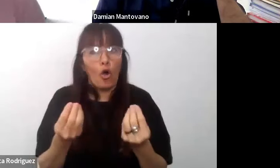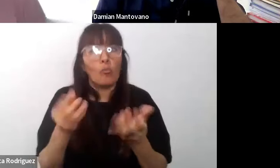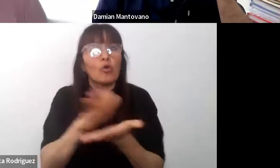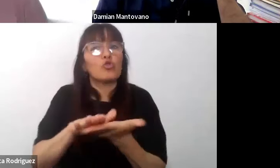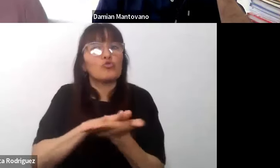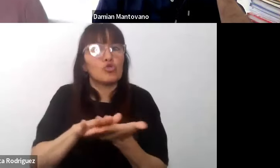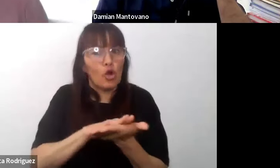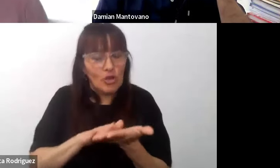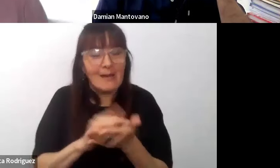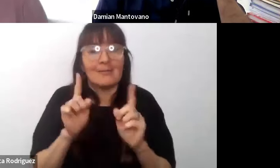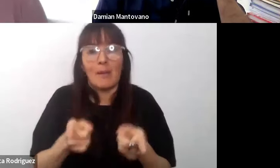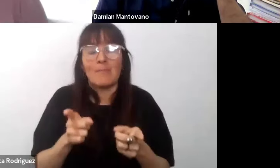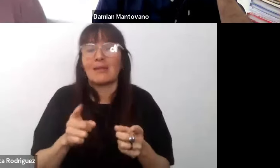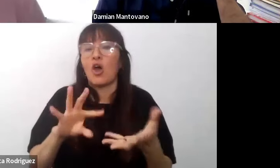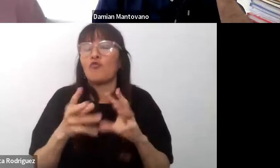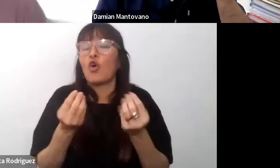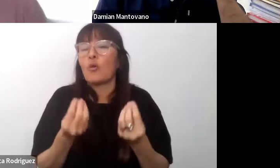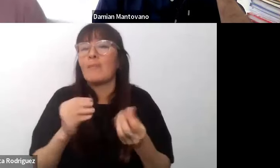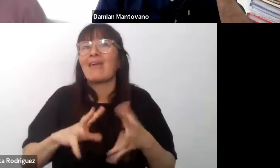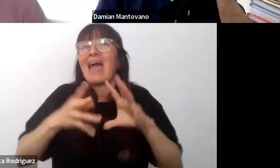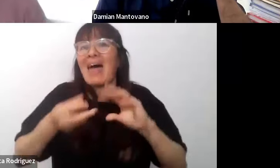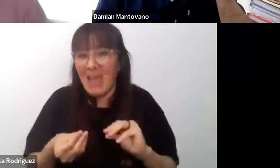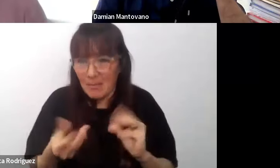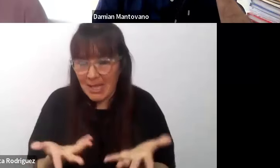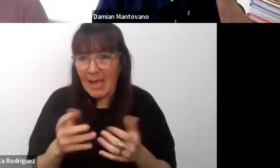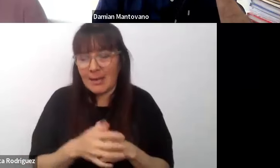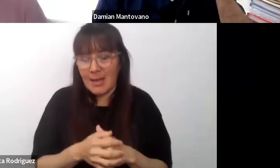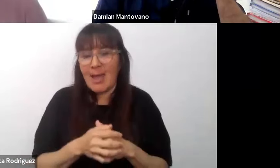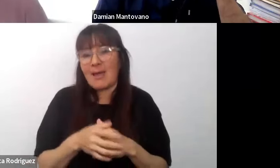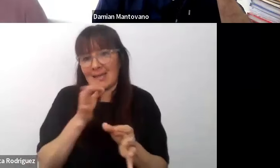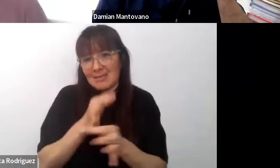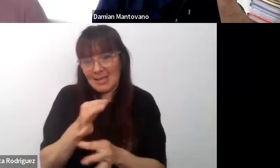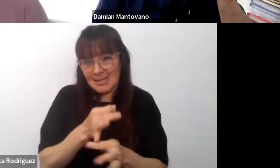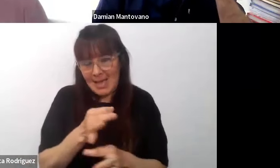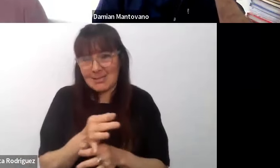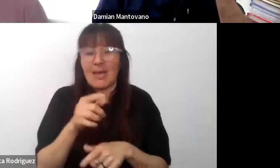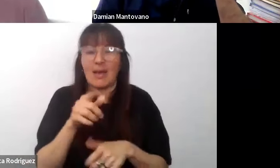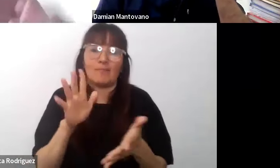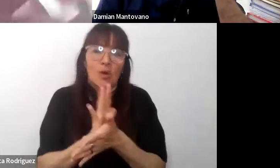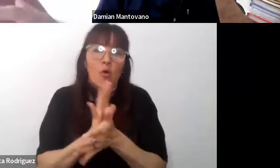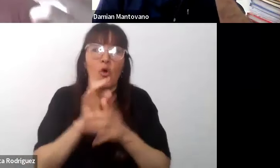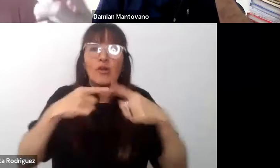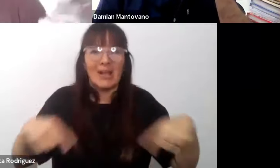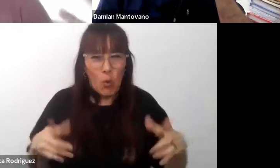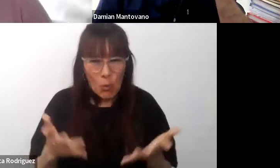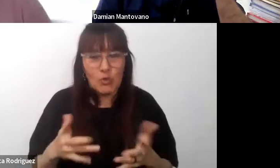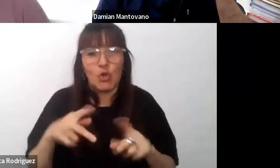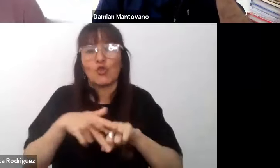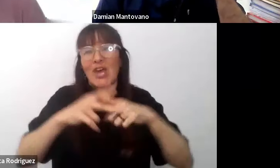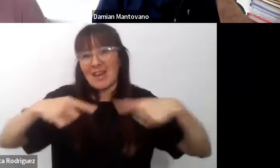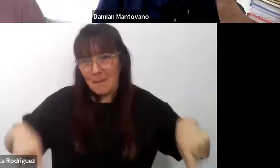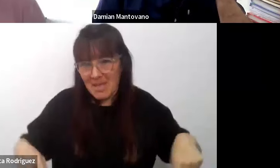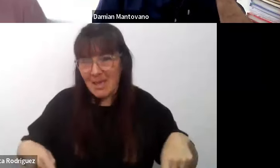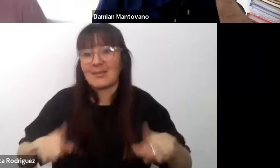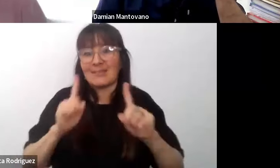adaptarme responder a esa enseñanza esos son recursos herramientas también